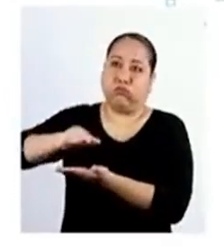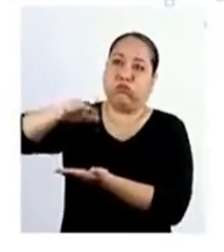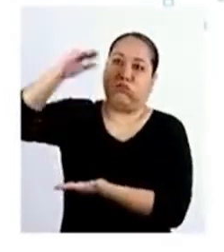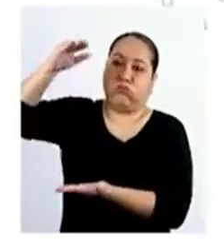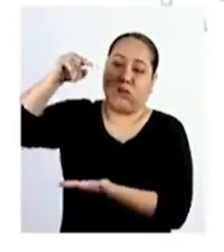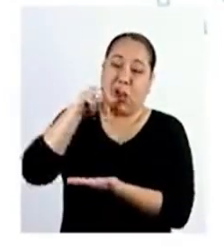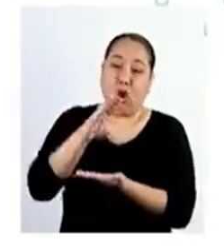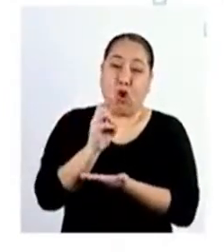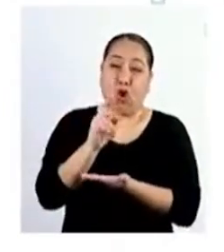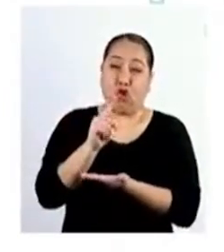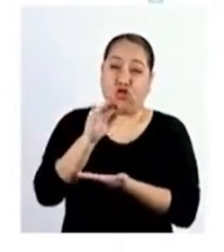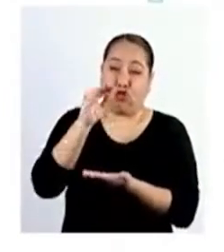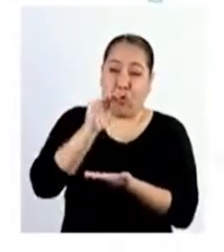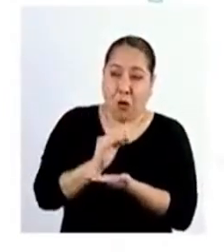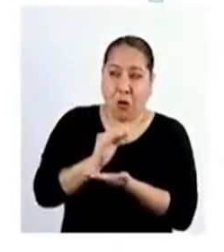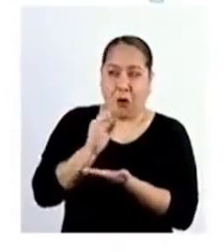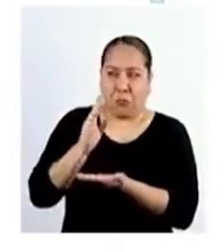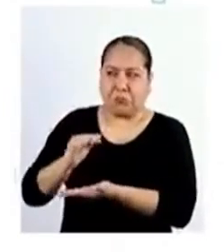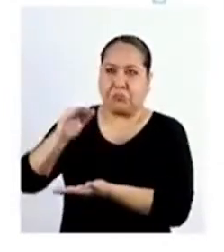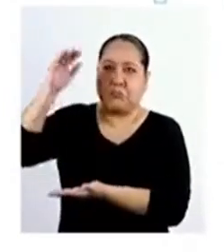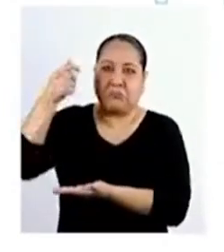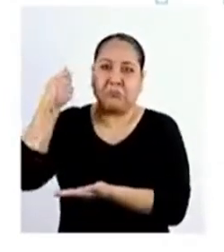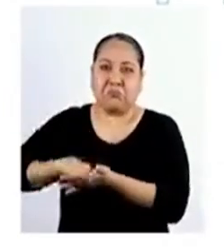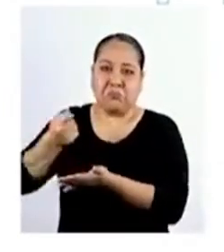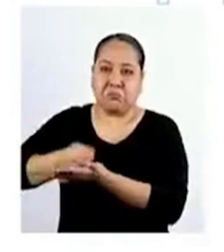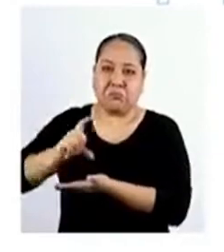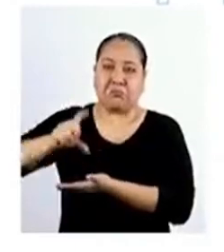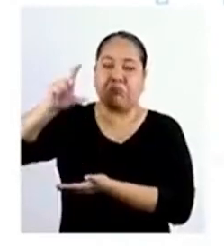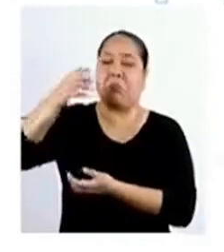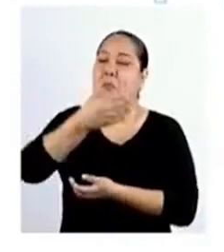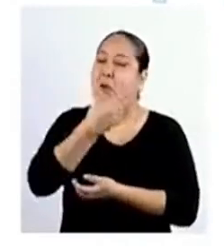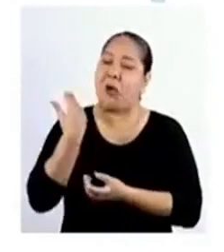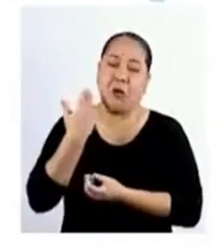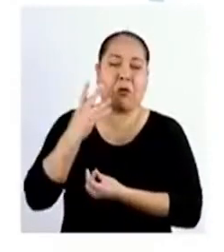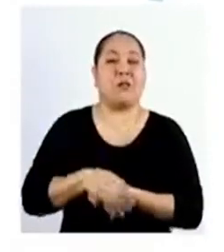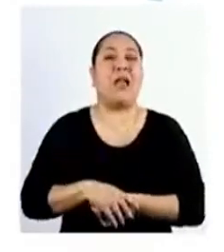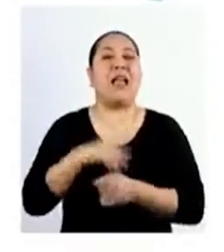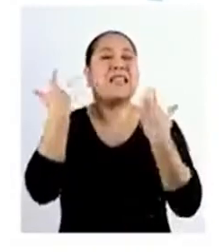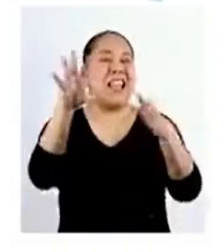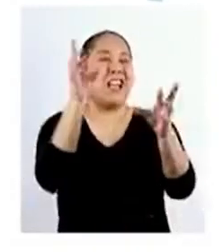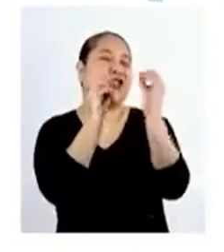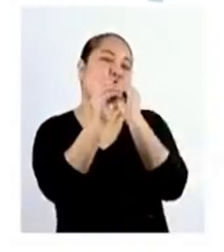el costo ¡Ya está resuelto!